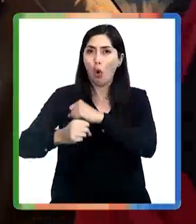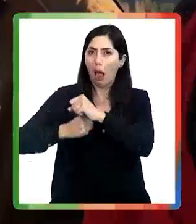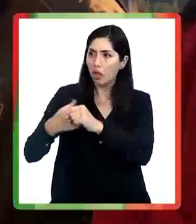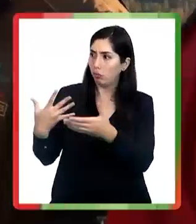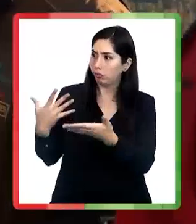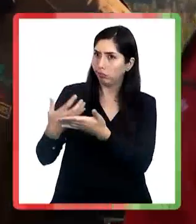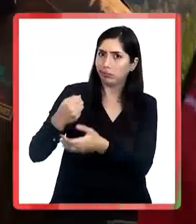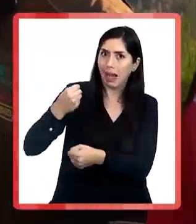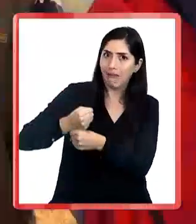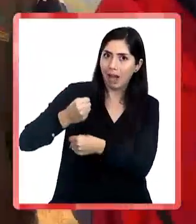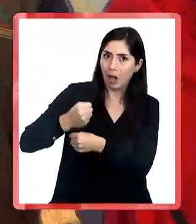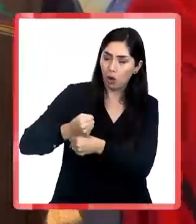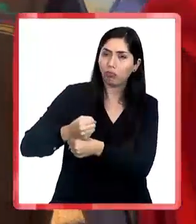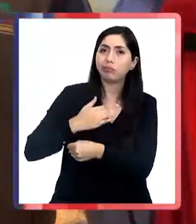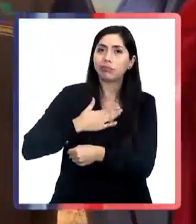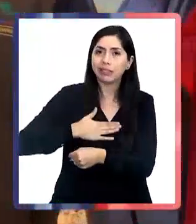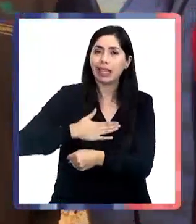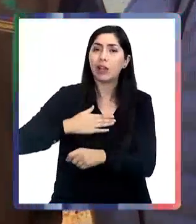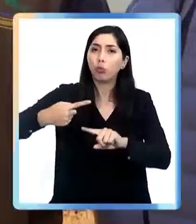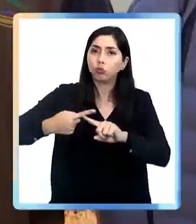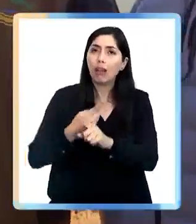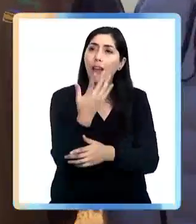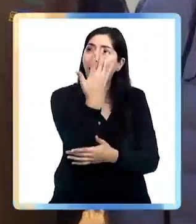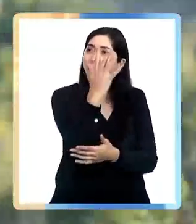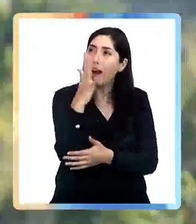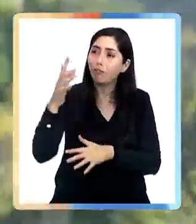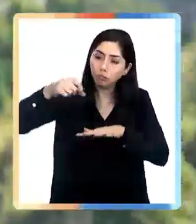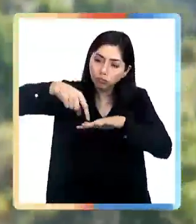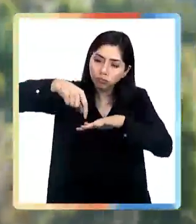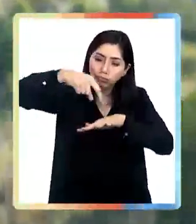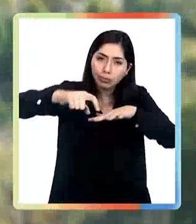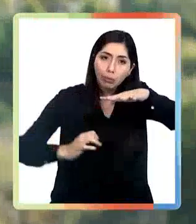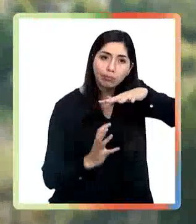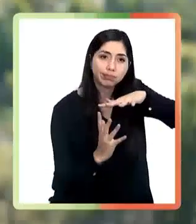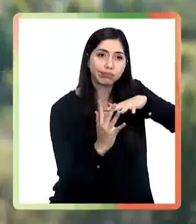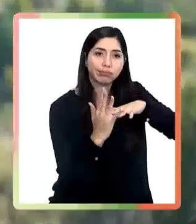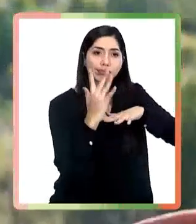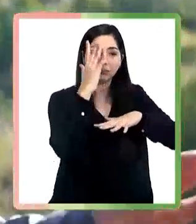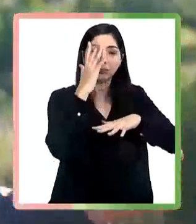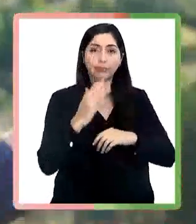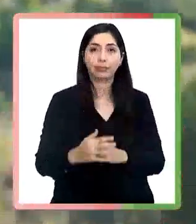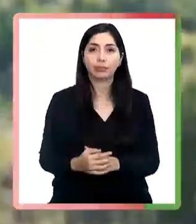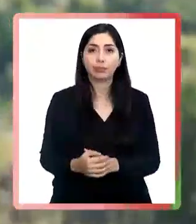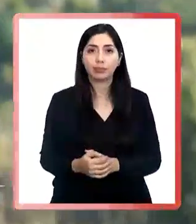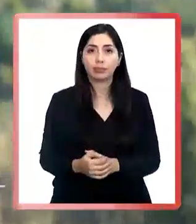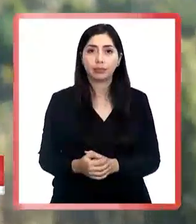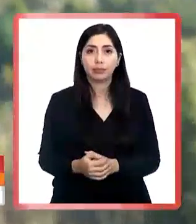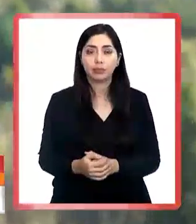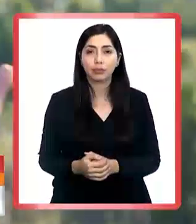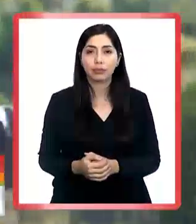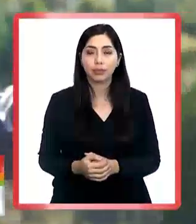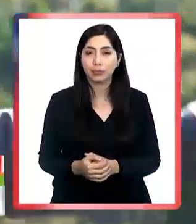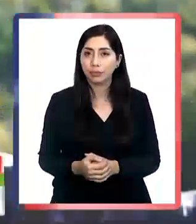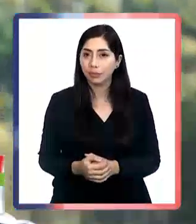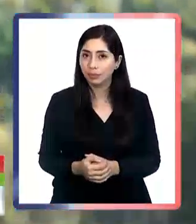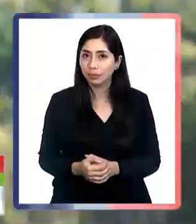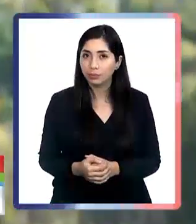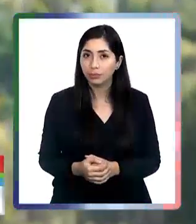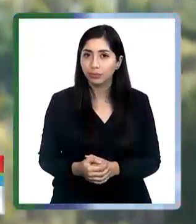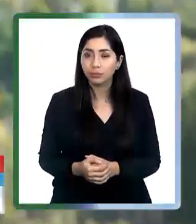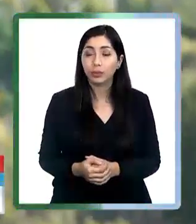recuperación paulatina de especies nativas. Ahí tengo en los hualos